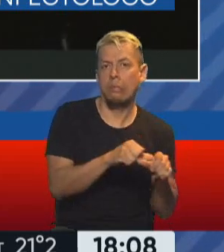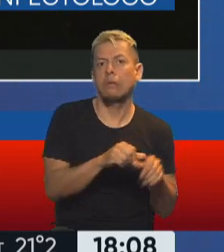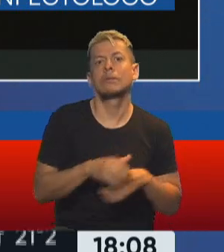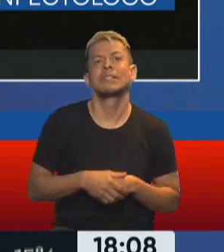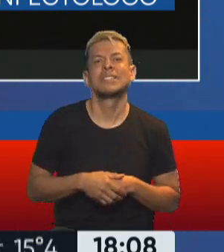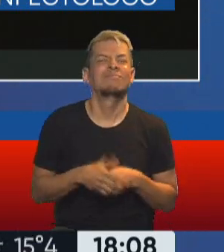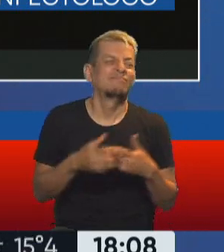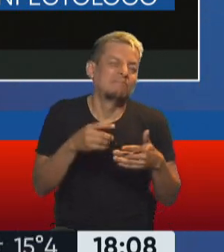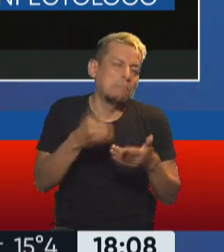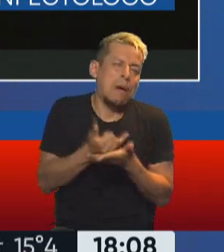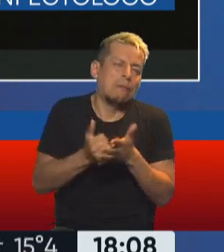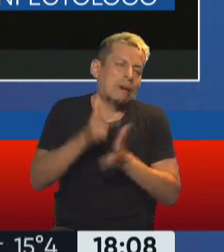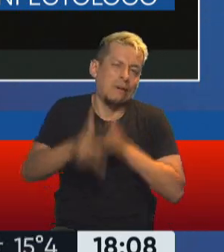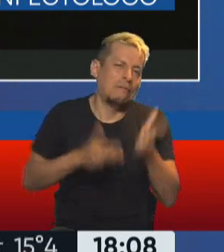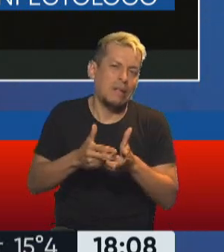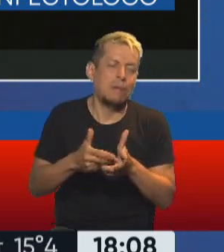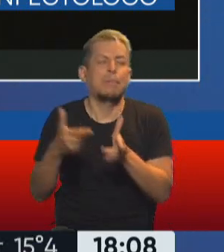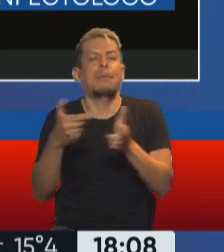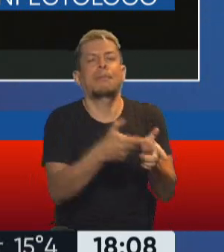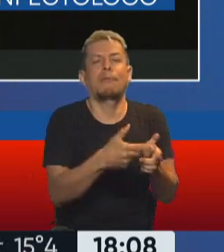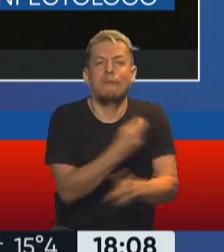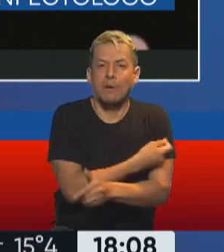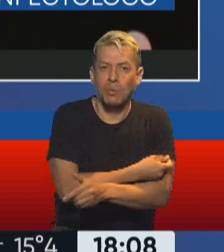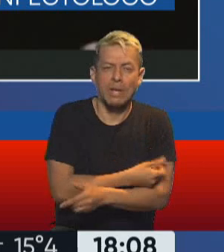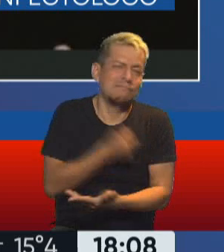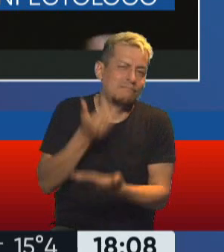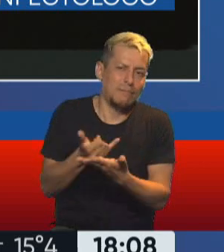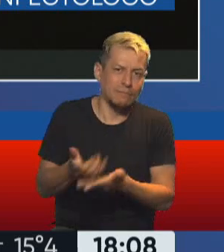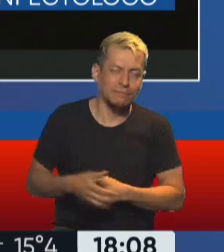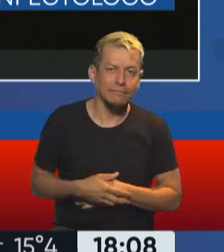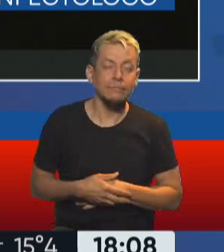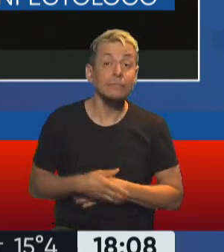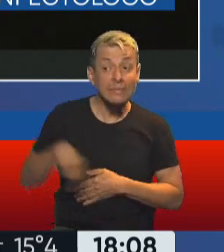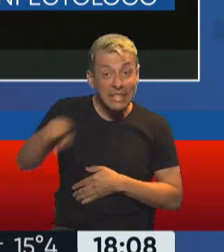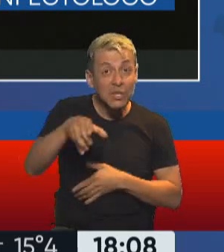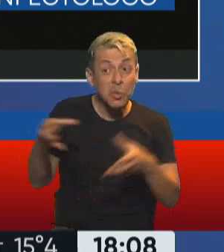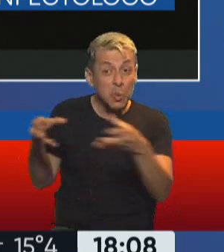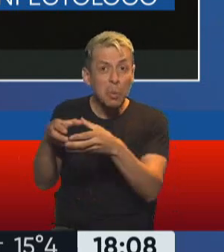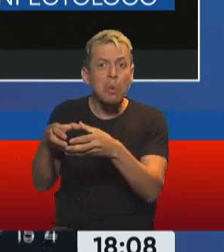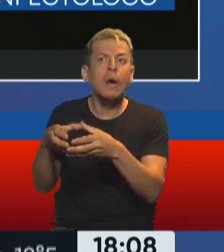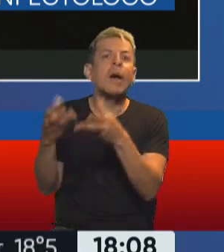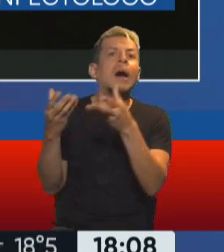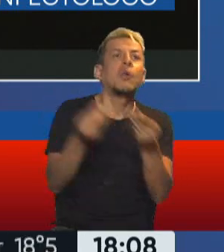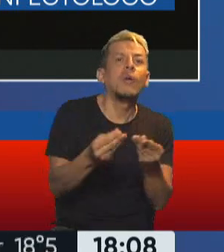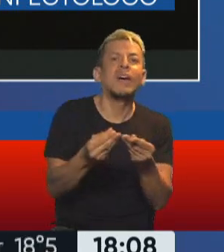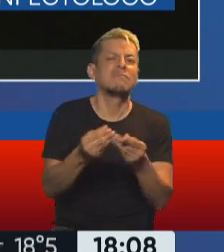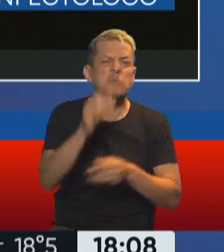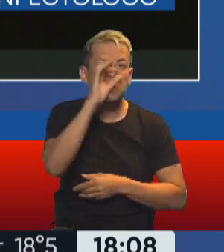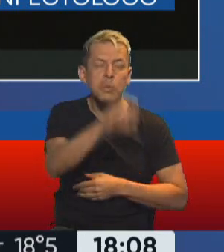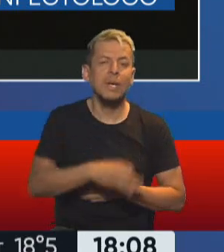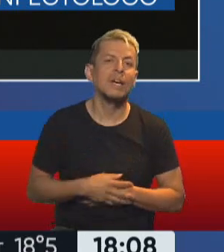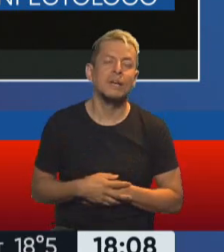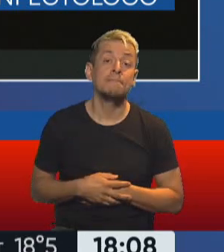pones la vacuna, hasta las tonterías más grandes. O sea, ese grupo de gente nunca ayudó. Pero a mí siempre me